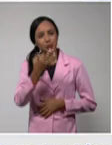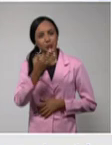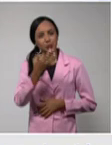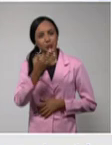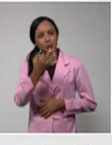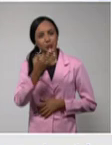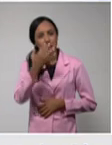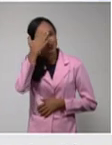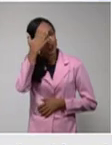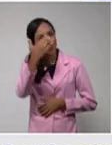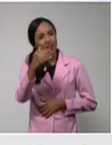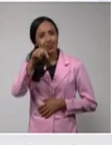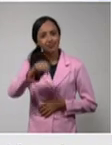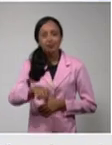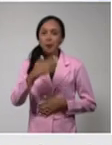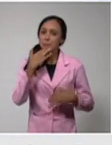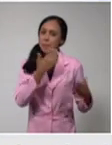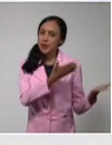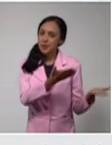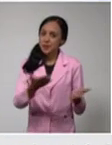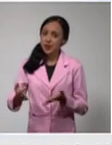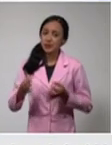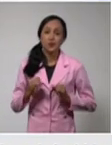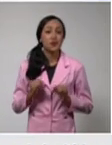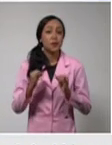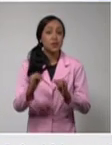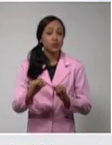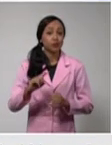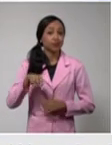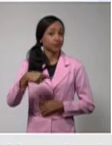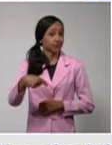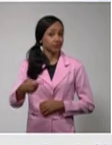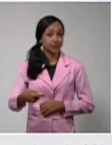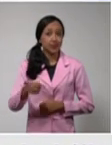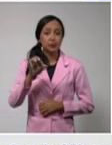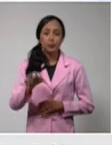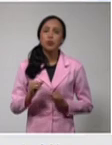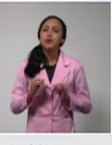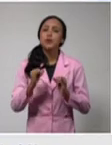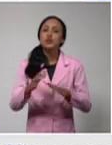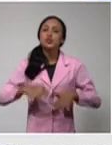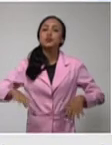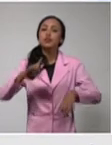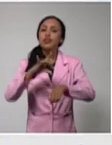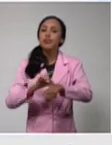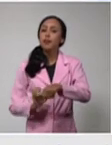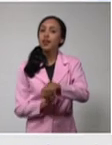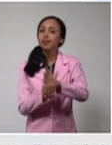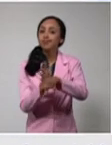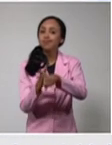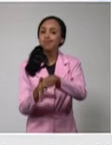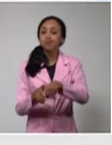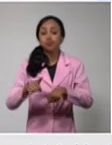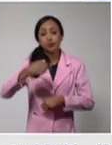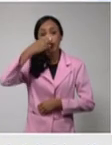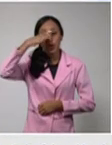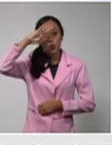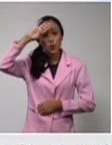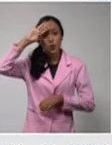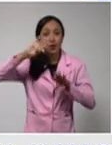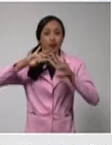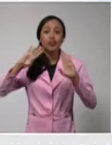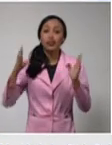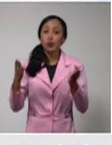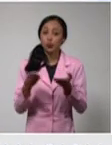Bienvenido a este espacio que lleva a usted en cada mañana una actualización sobre el comportamiento de la COVID-19 en Cuba y el resto del mundo.